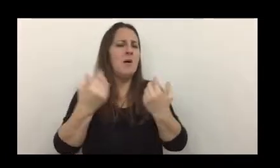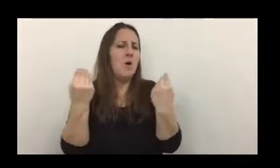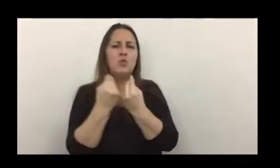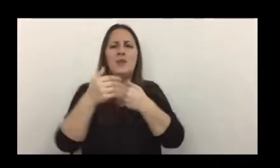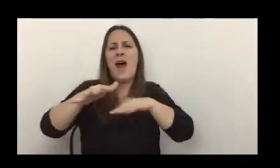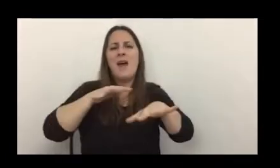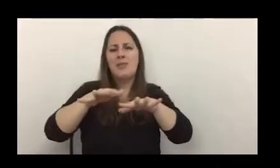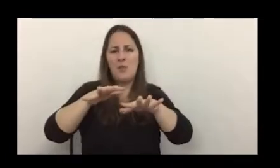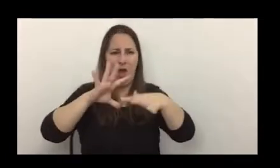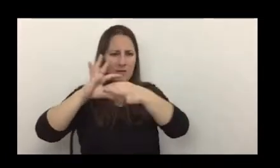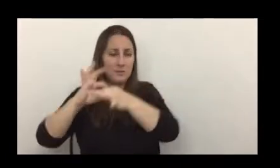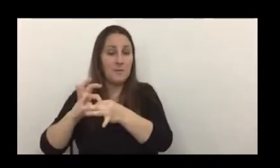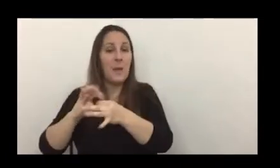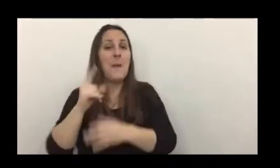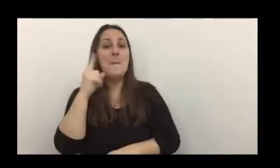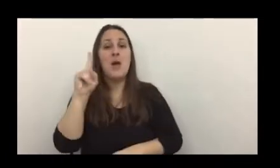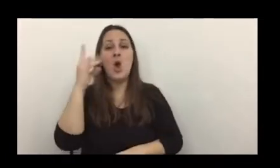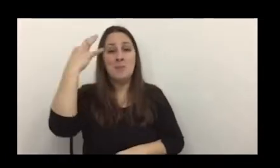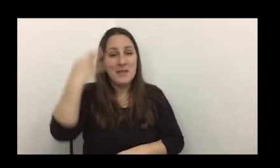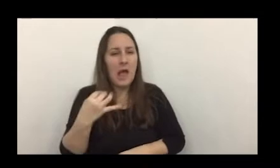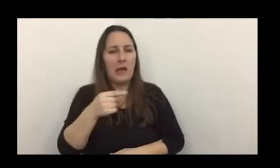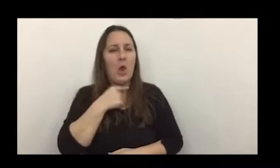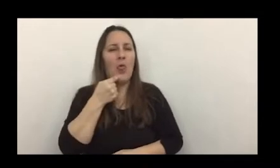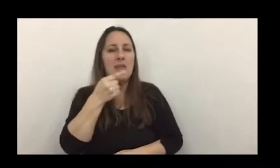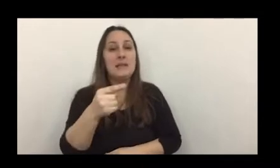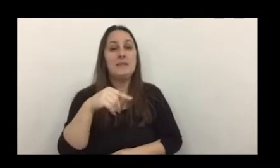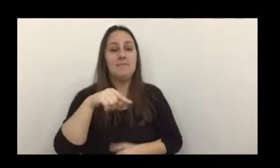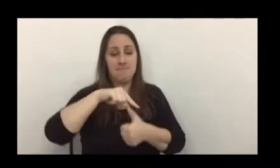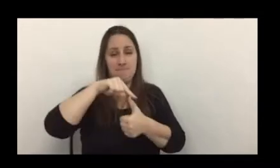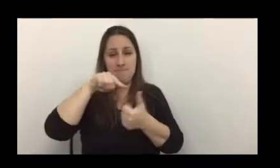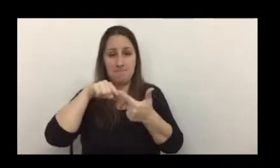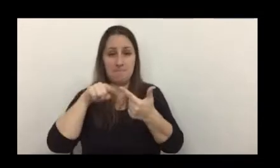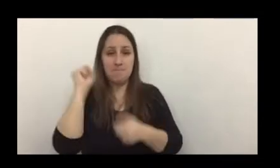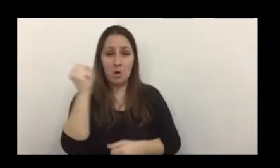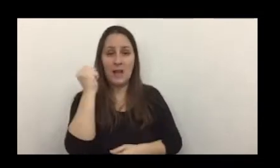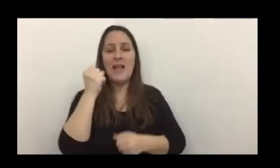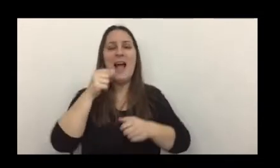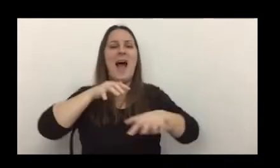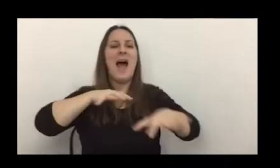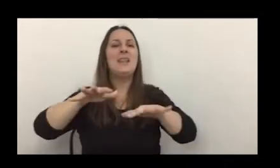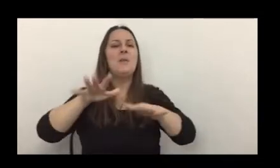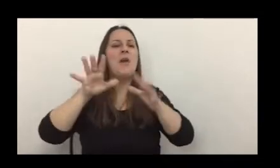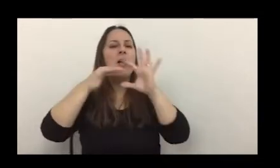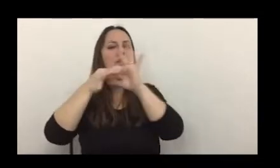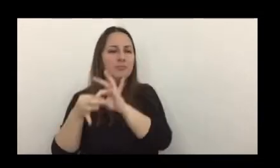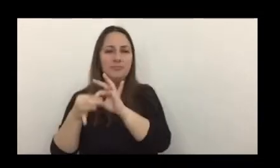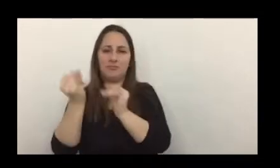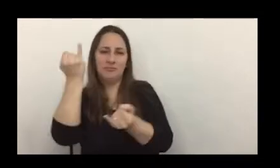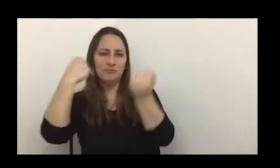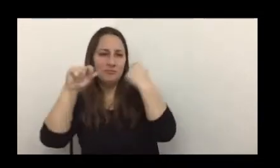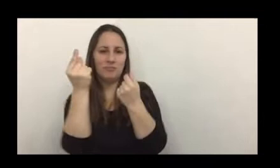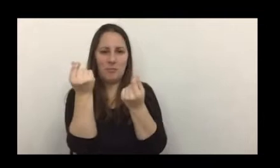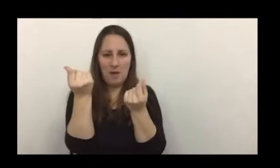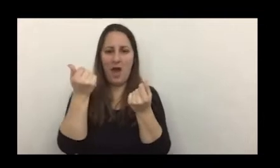actividades. Y en particular, las que quiero destacar, es decir, en la realización de actividades financieras. Las